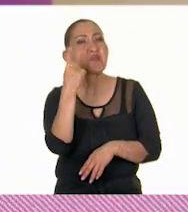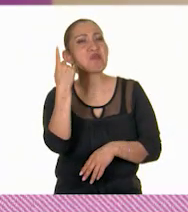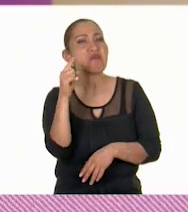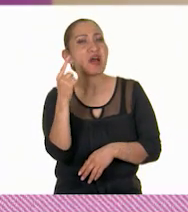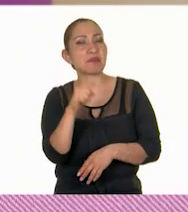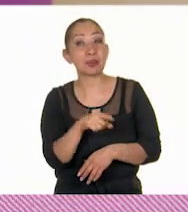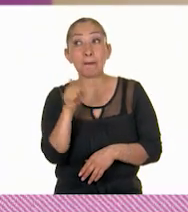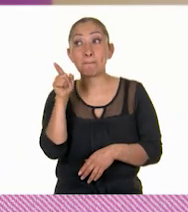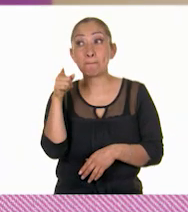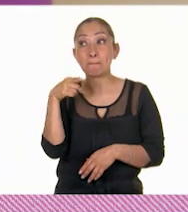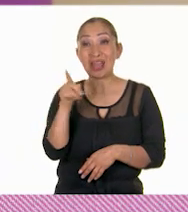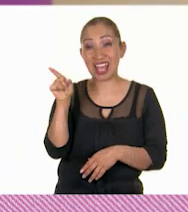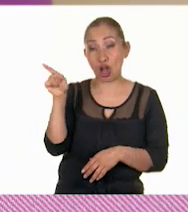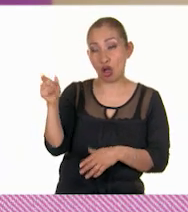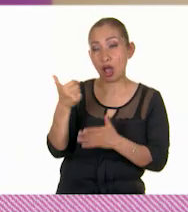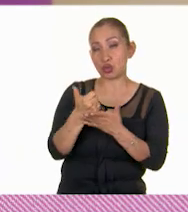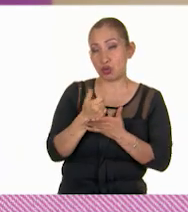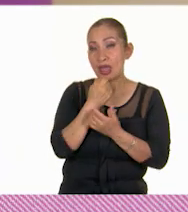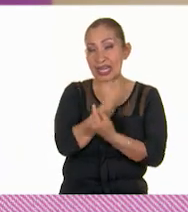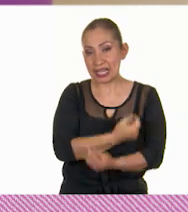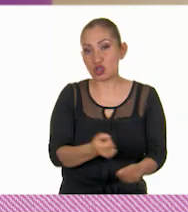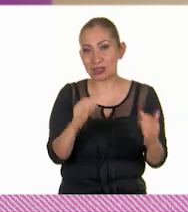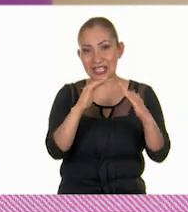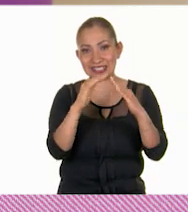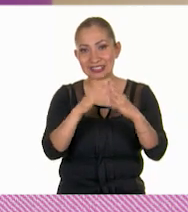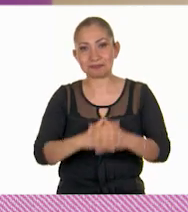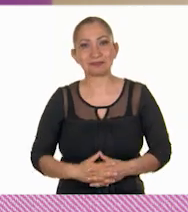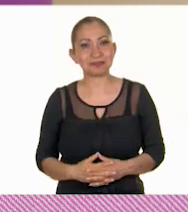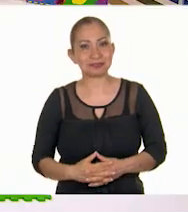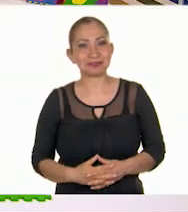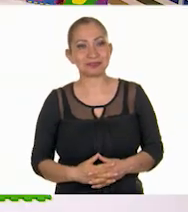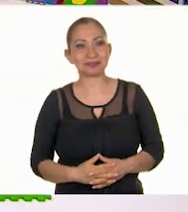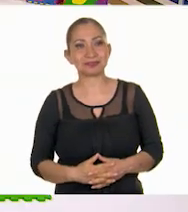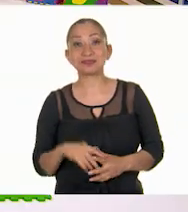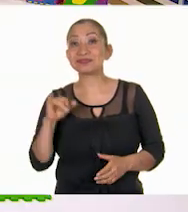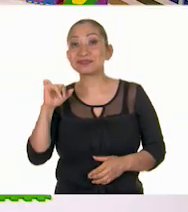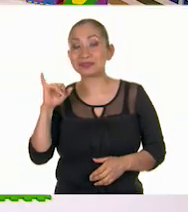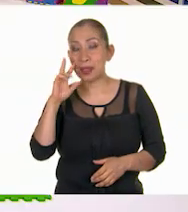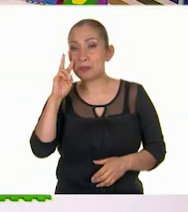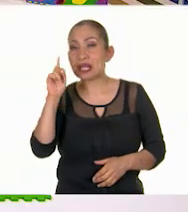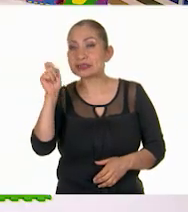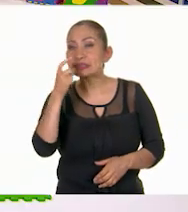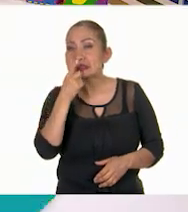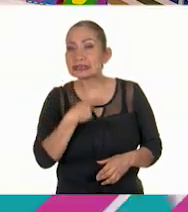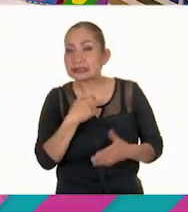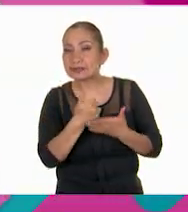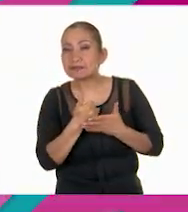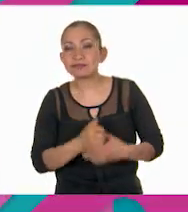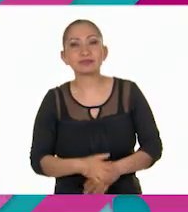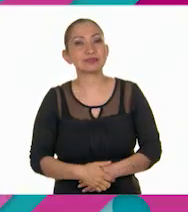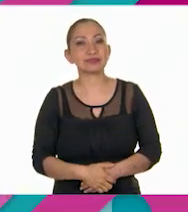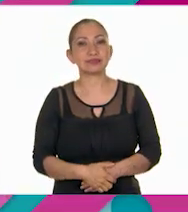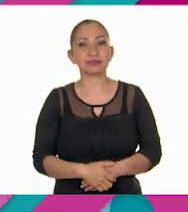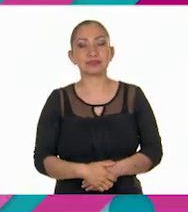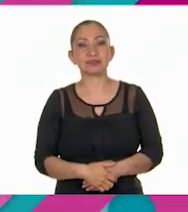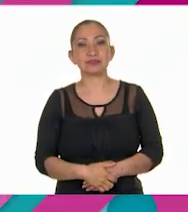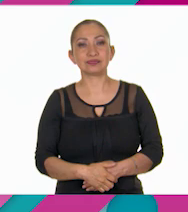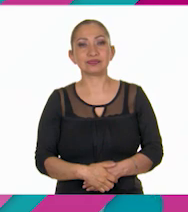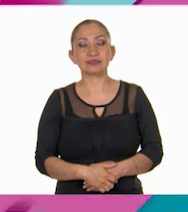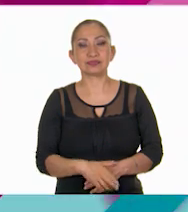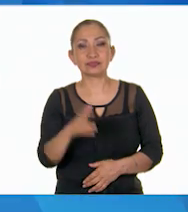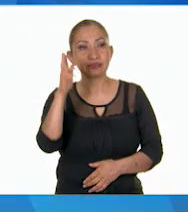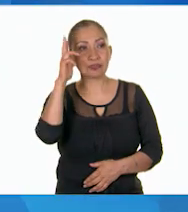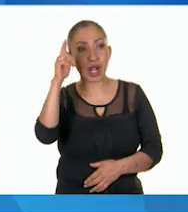¡Pero pido ayuda a los niños en casa! ¡Ay, sí! Vamos a ver si nos ayudan. Hola,